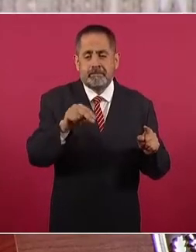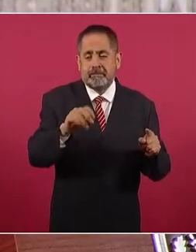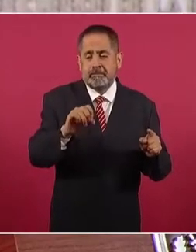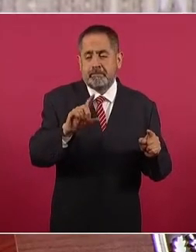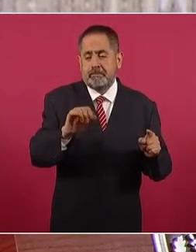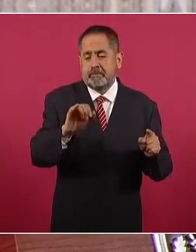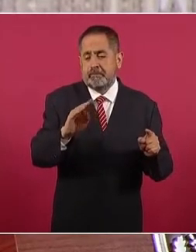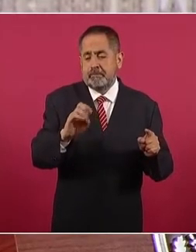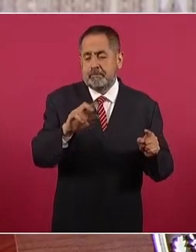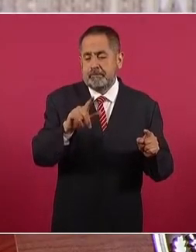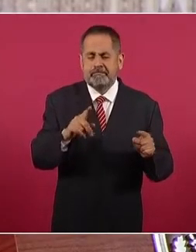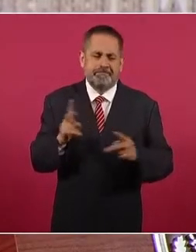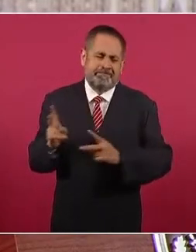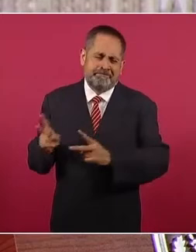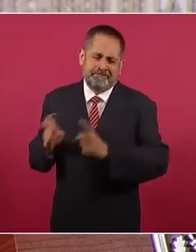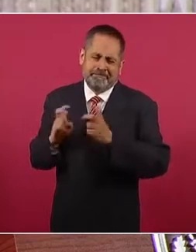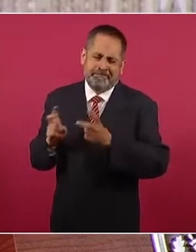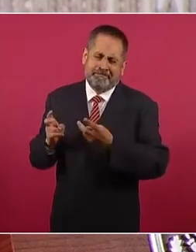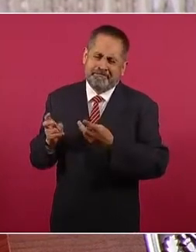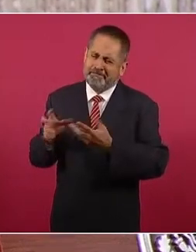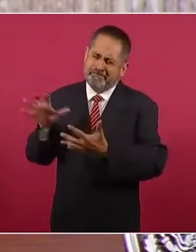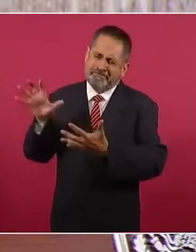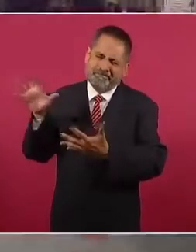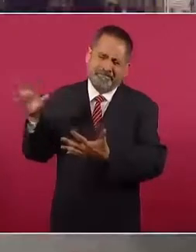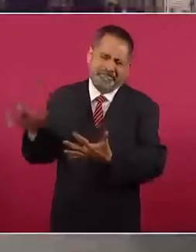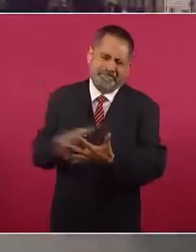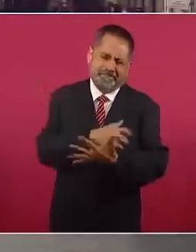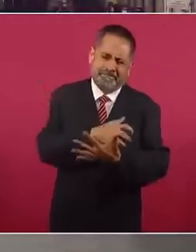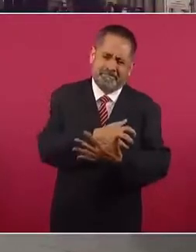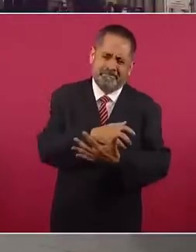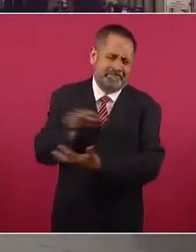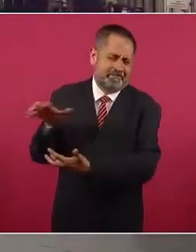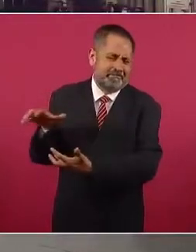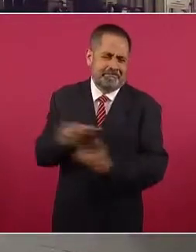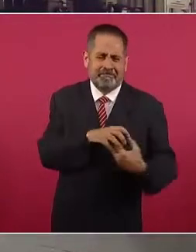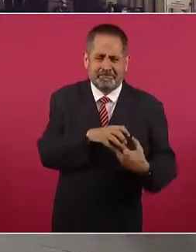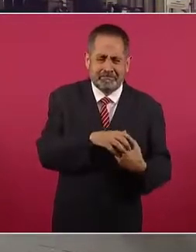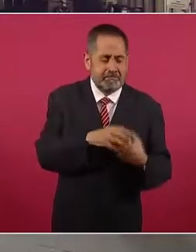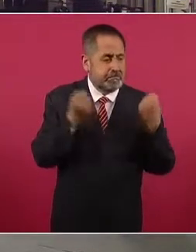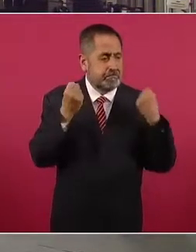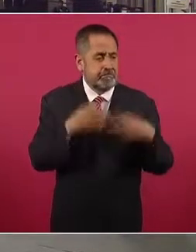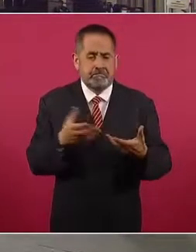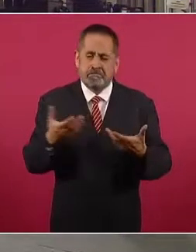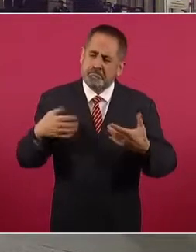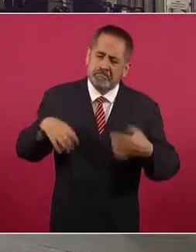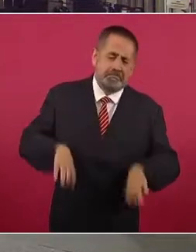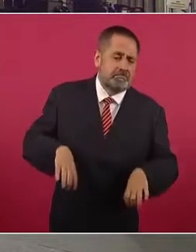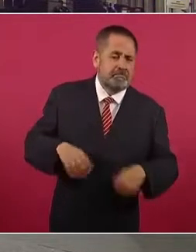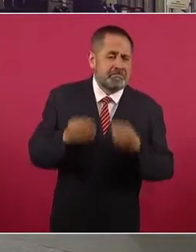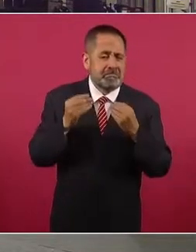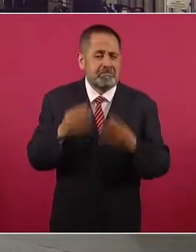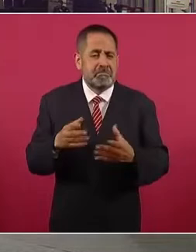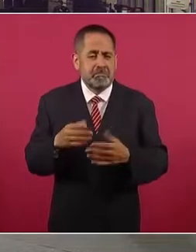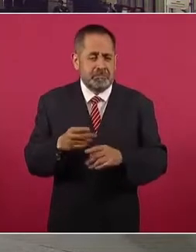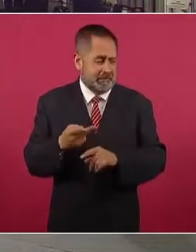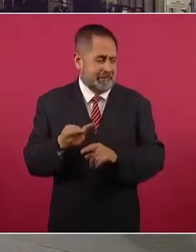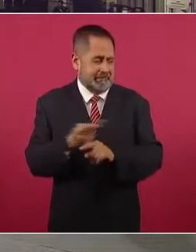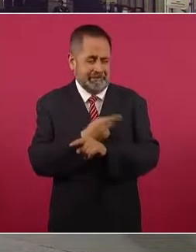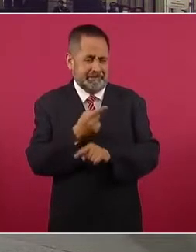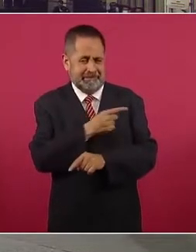neoliberal. Se acaba de pasar,